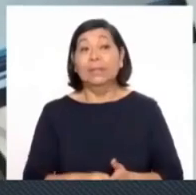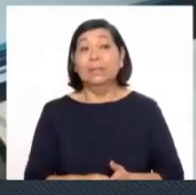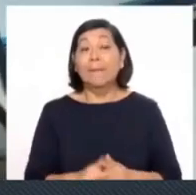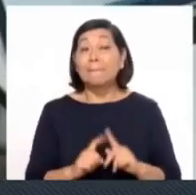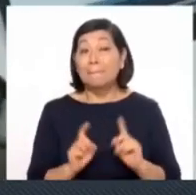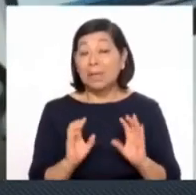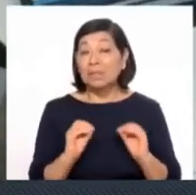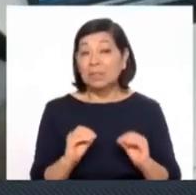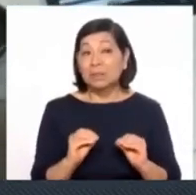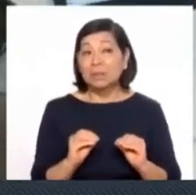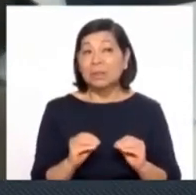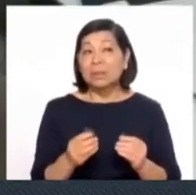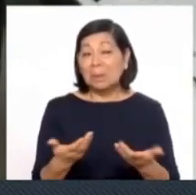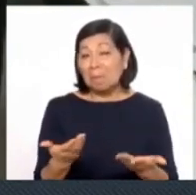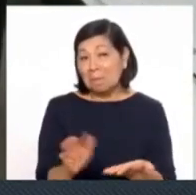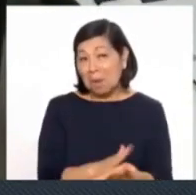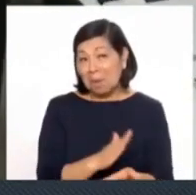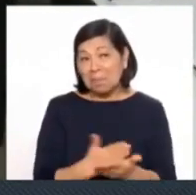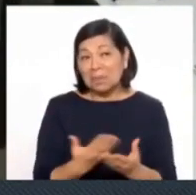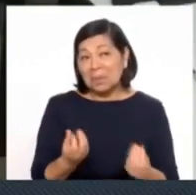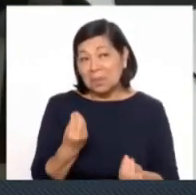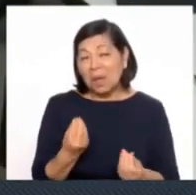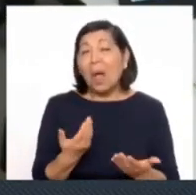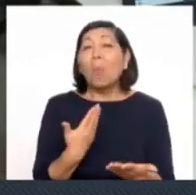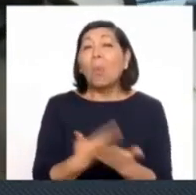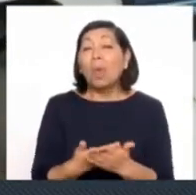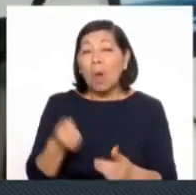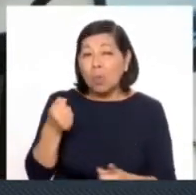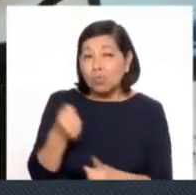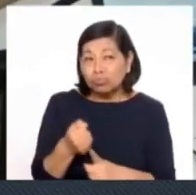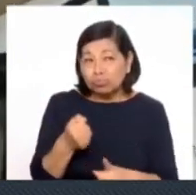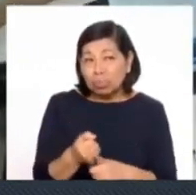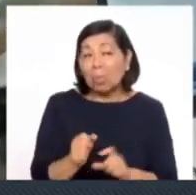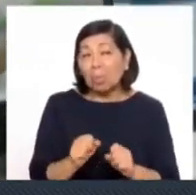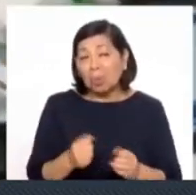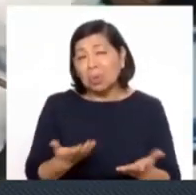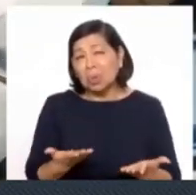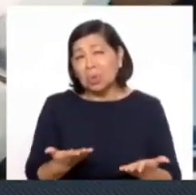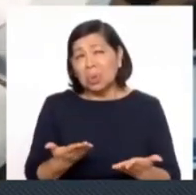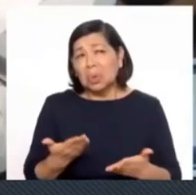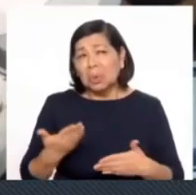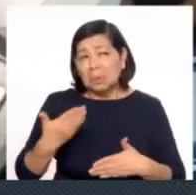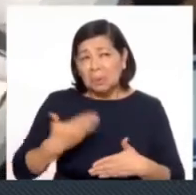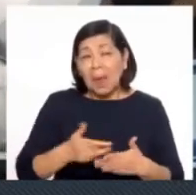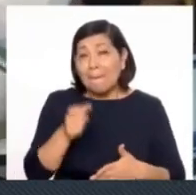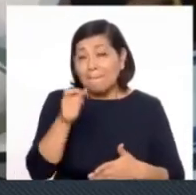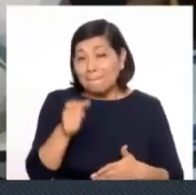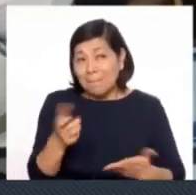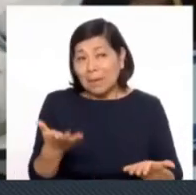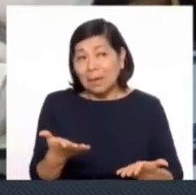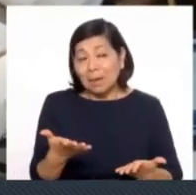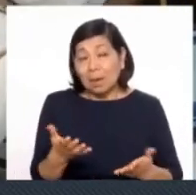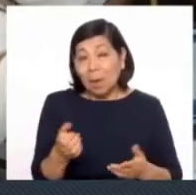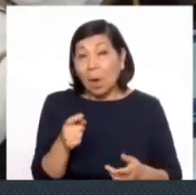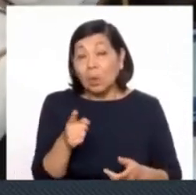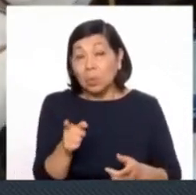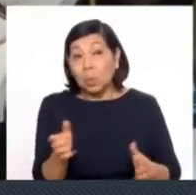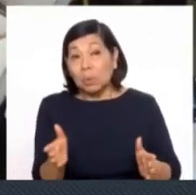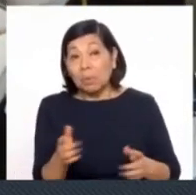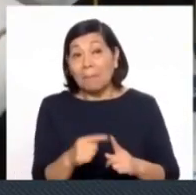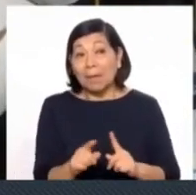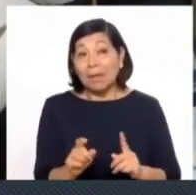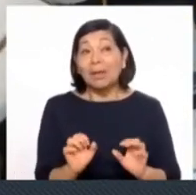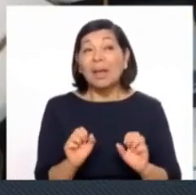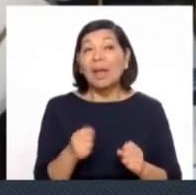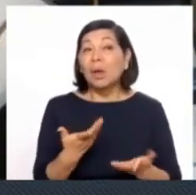robot está hecho de cartón, con una estructura a prueba de golpes, que puede resistir en caso de que la persona descubra que es un robot, porque el